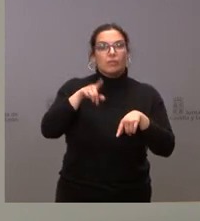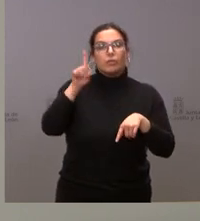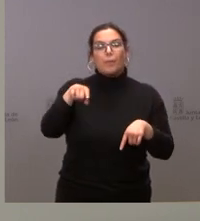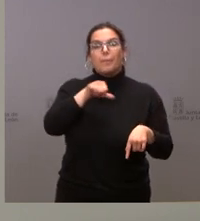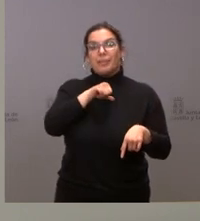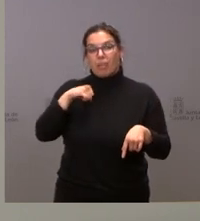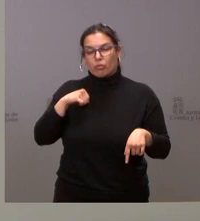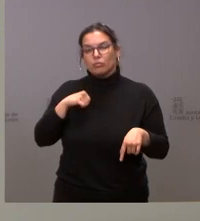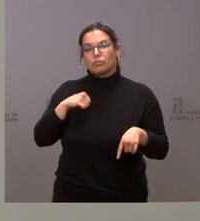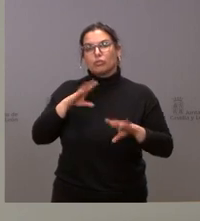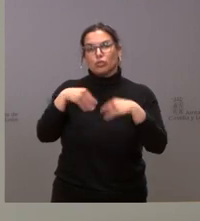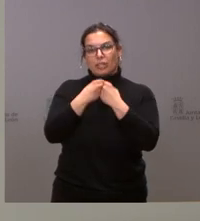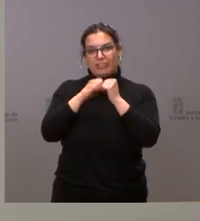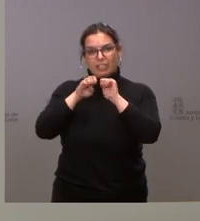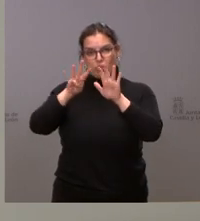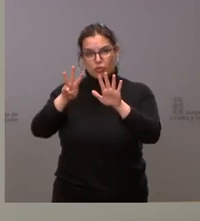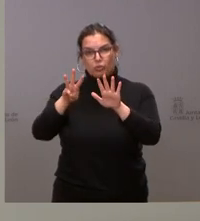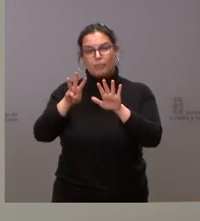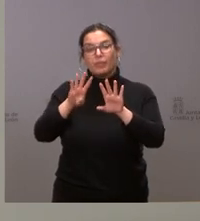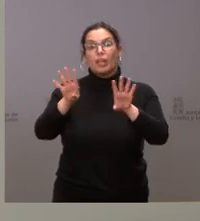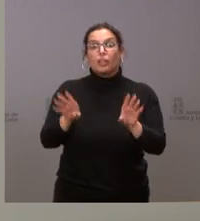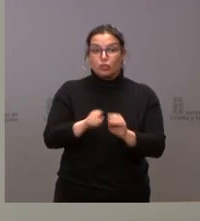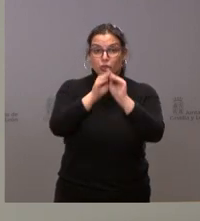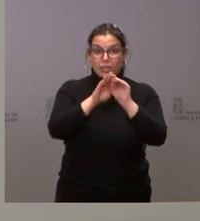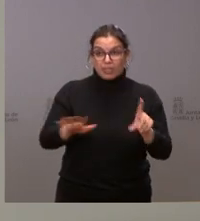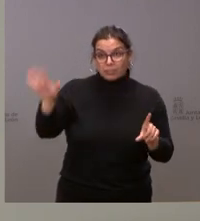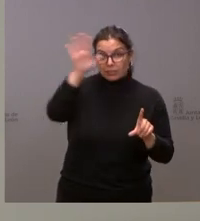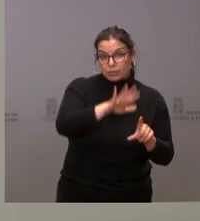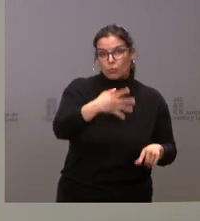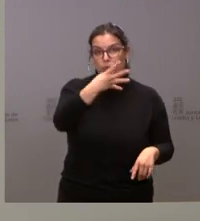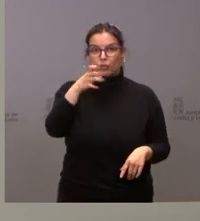28. Total 415, como les señalado.